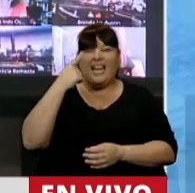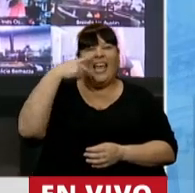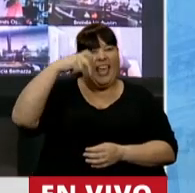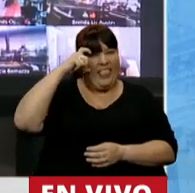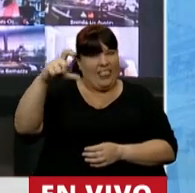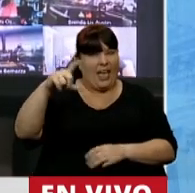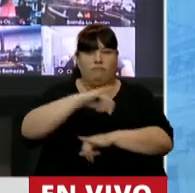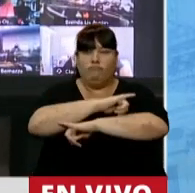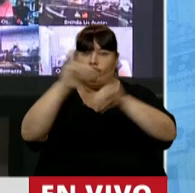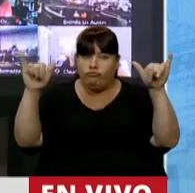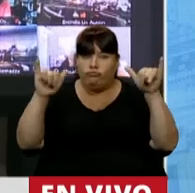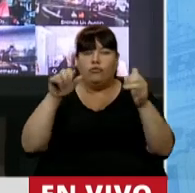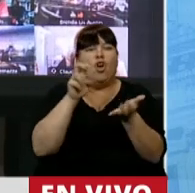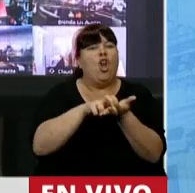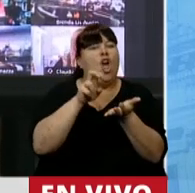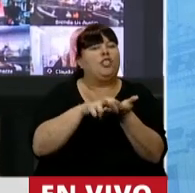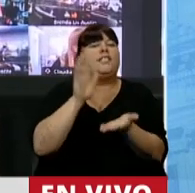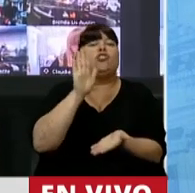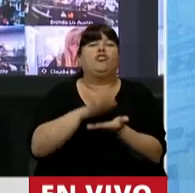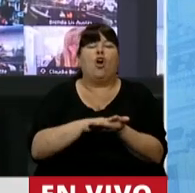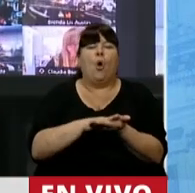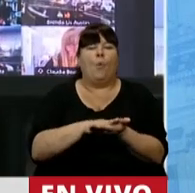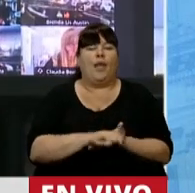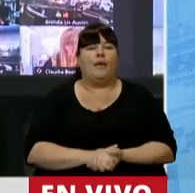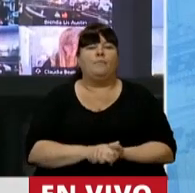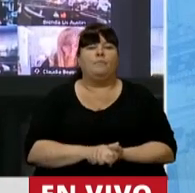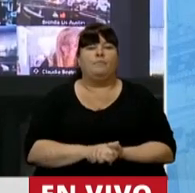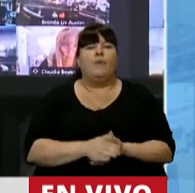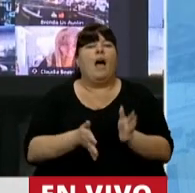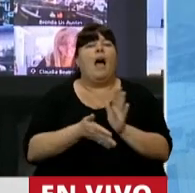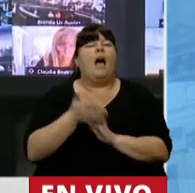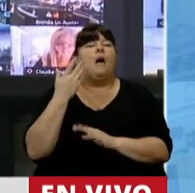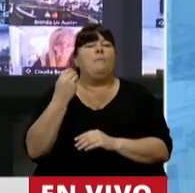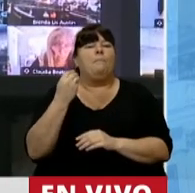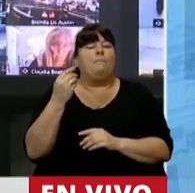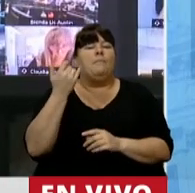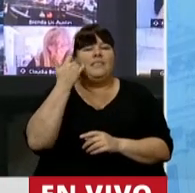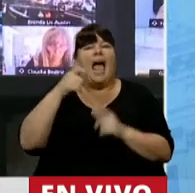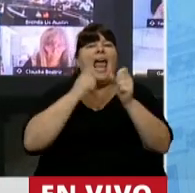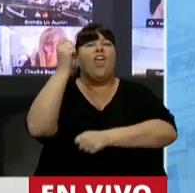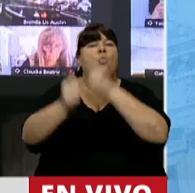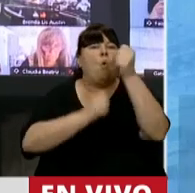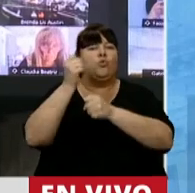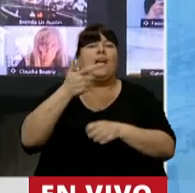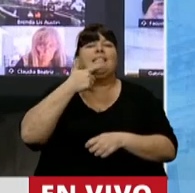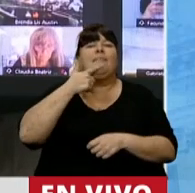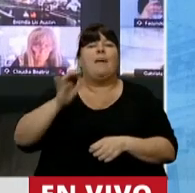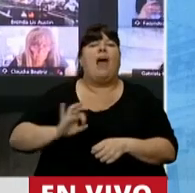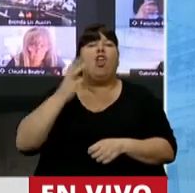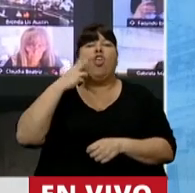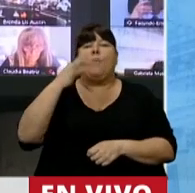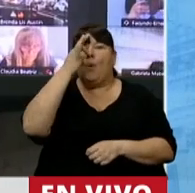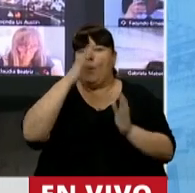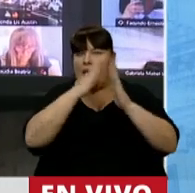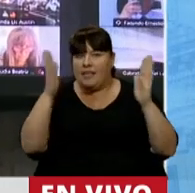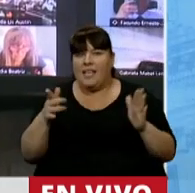publicó una noticia respecto de la utilización de capacidad instalada en la industria en septiembre del 2020.